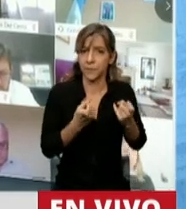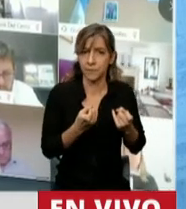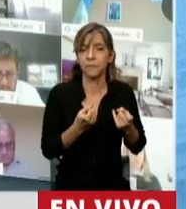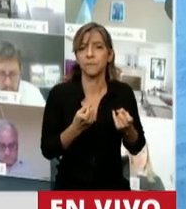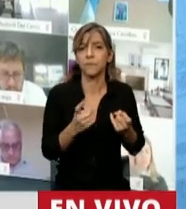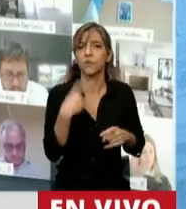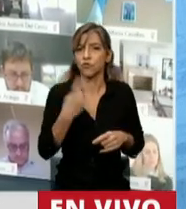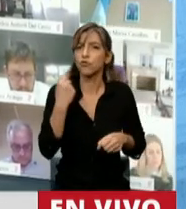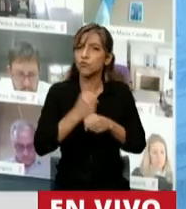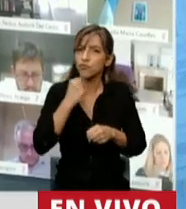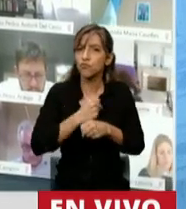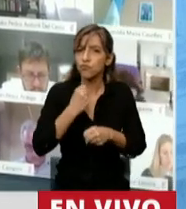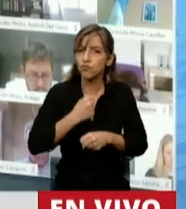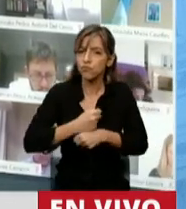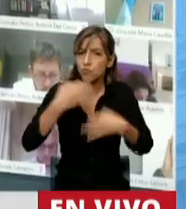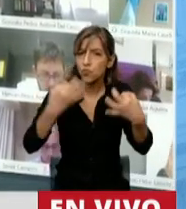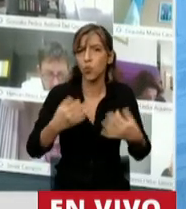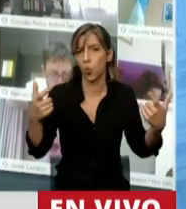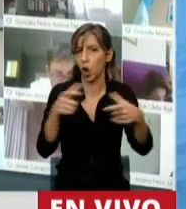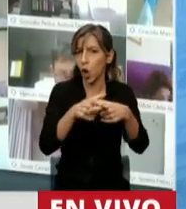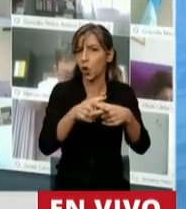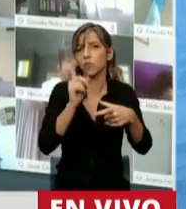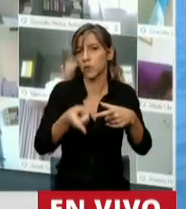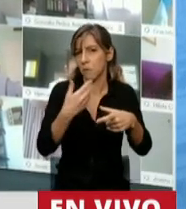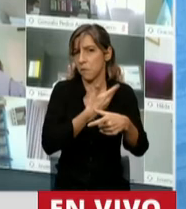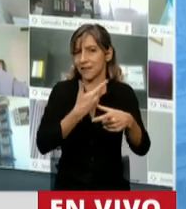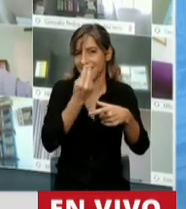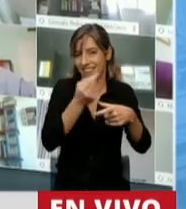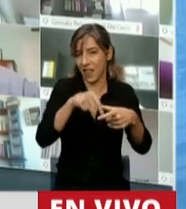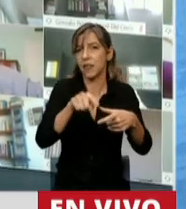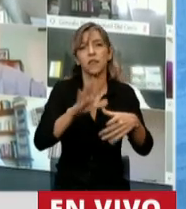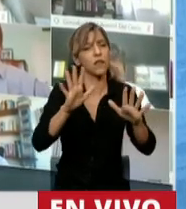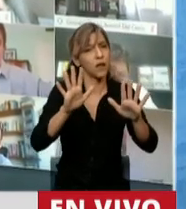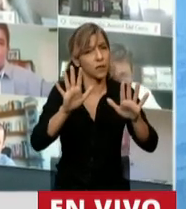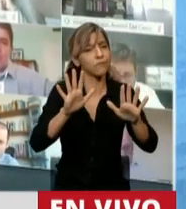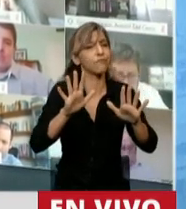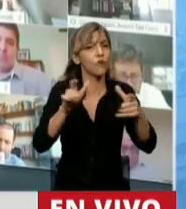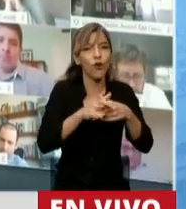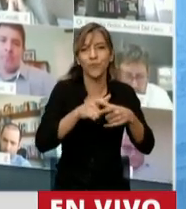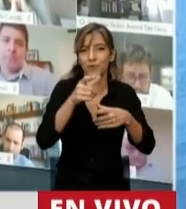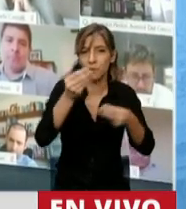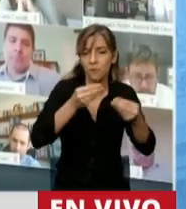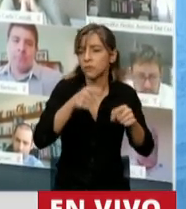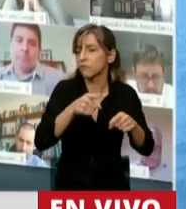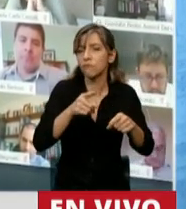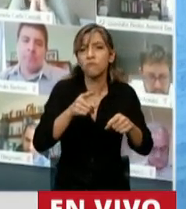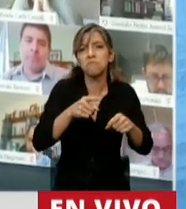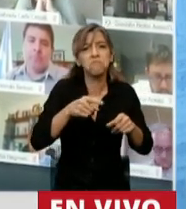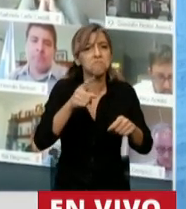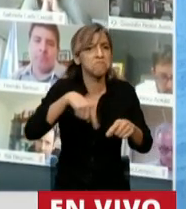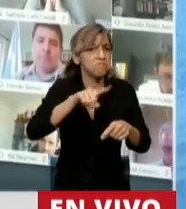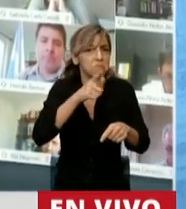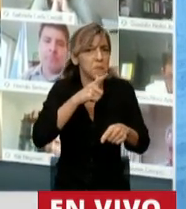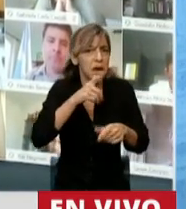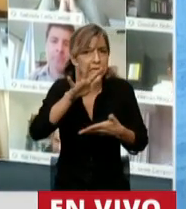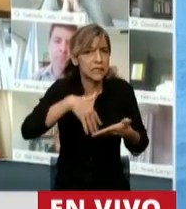excelente predisposición del Presidente de la Comisión de Presupuestos. Creo que estamos, diría, en un 90% de acuerdo en